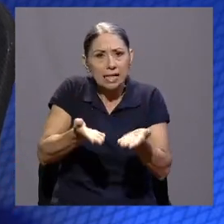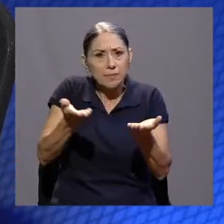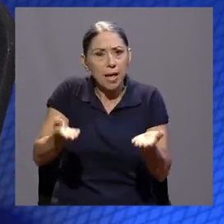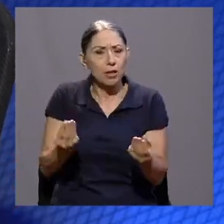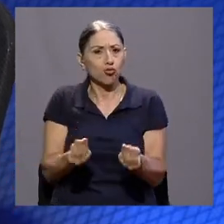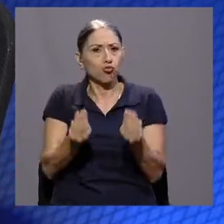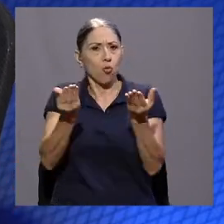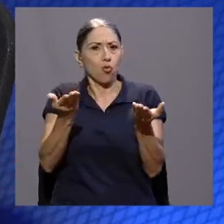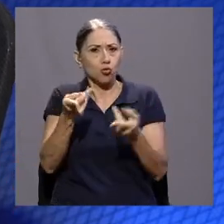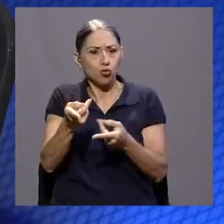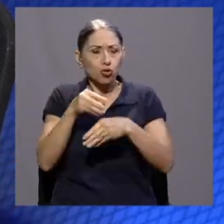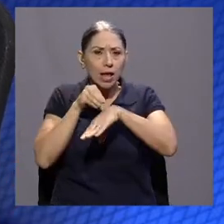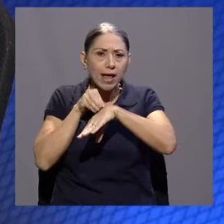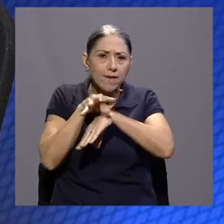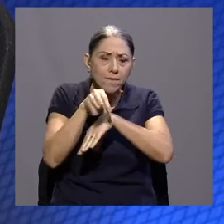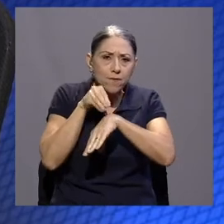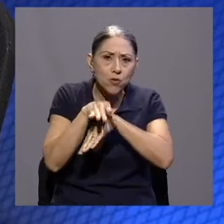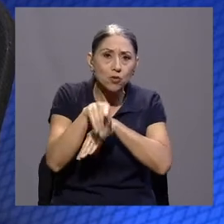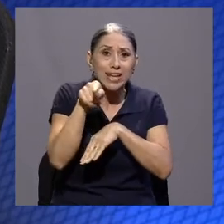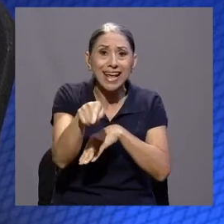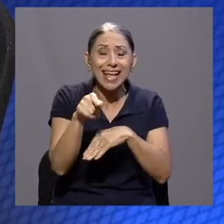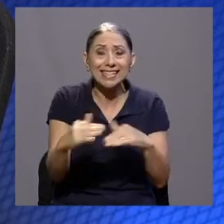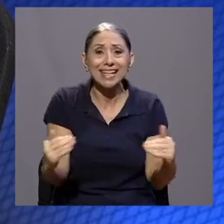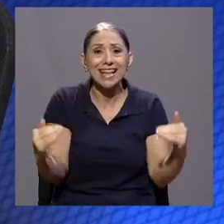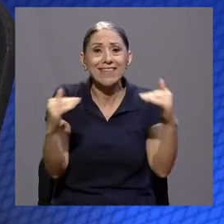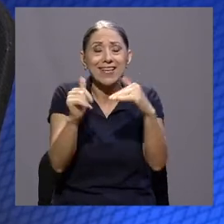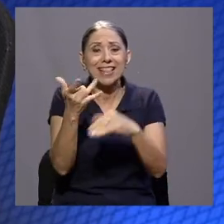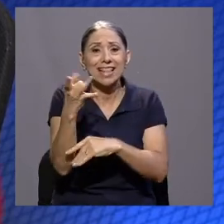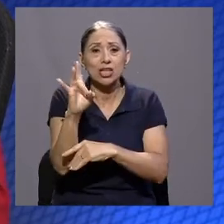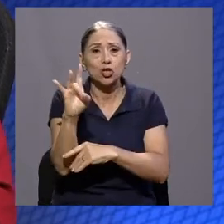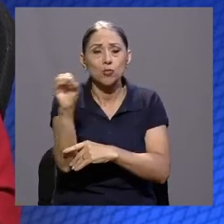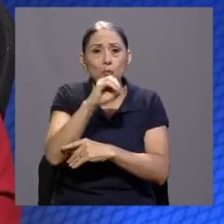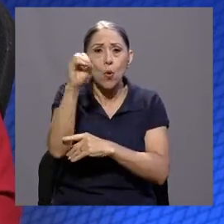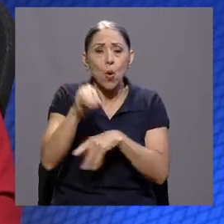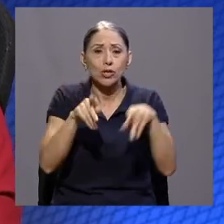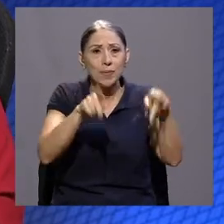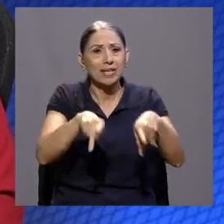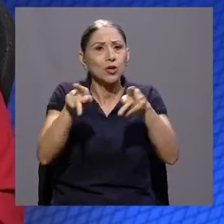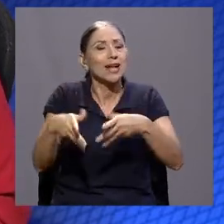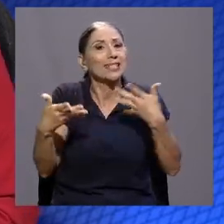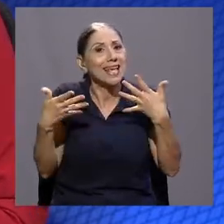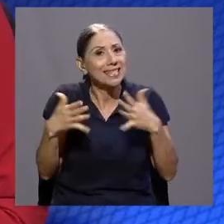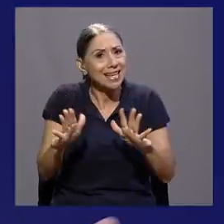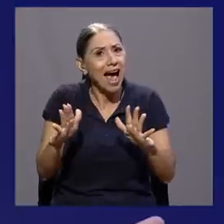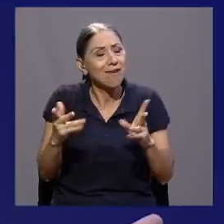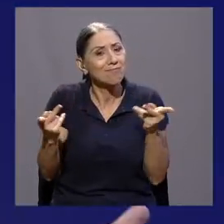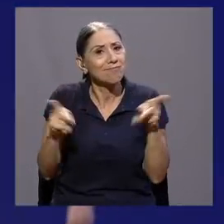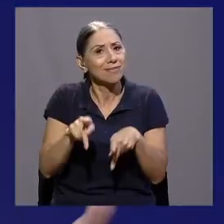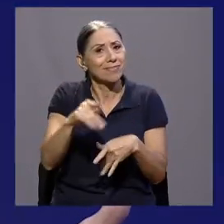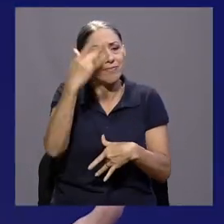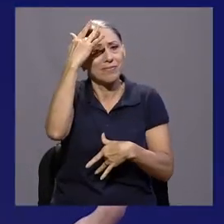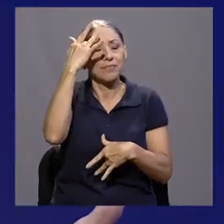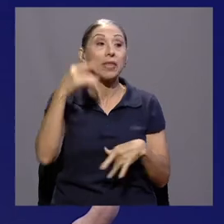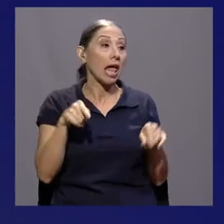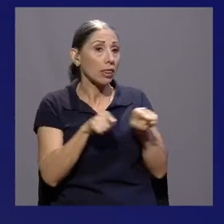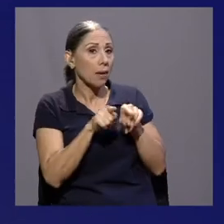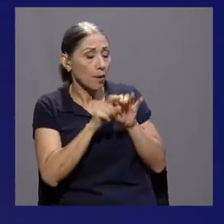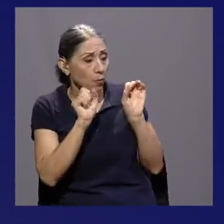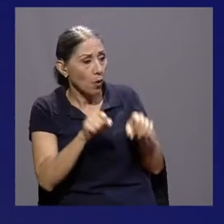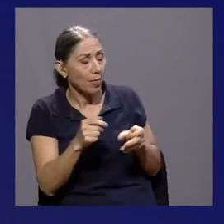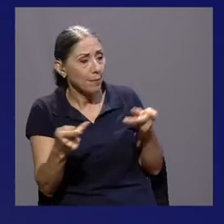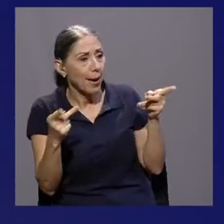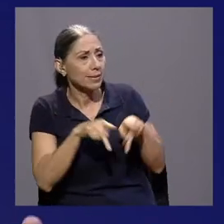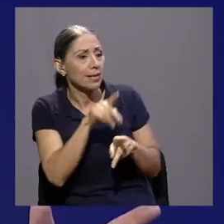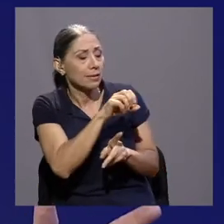que influyen en este nivel del 18% de personas que ya presentan. Incluso podríamos tener el caso de